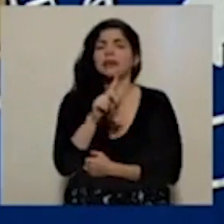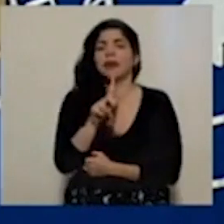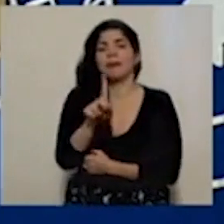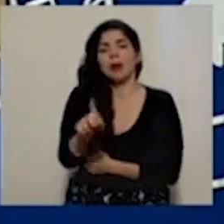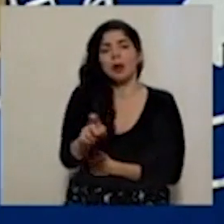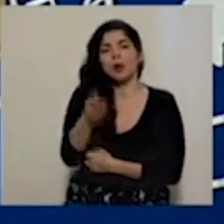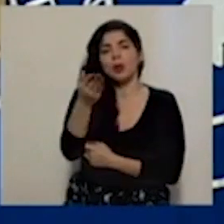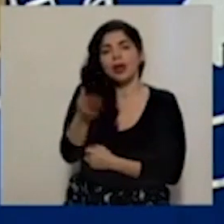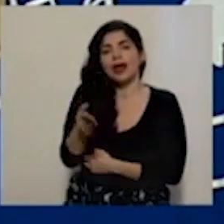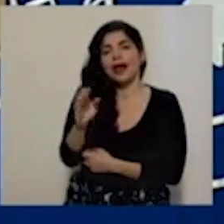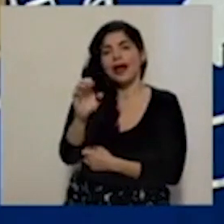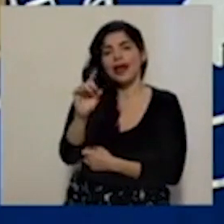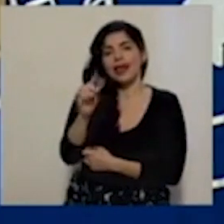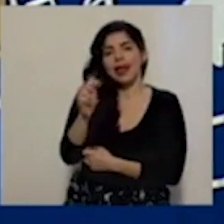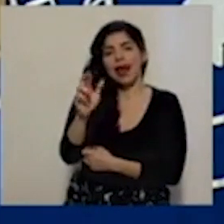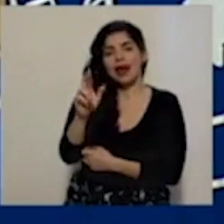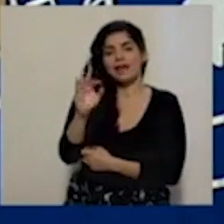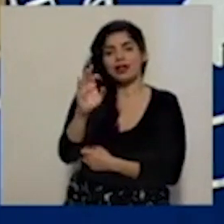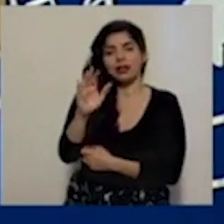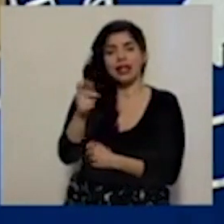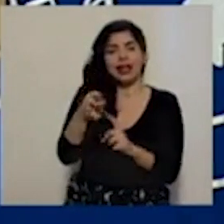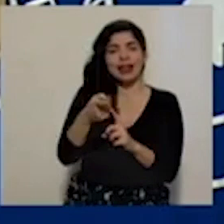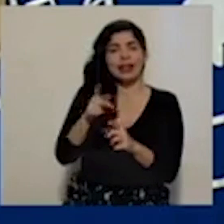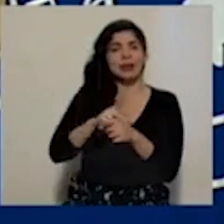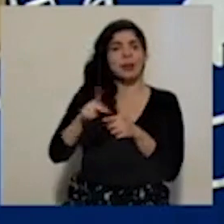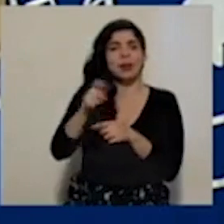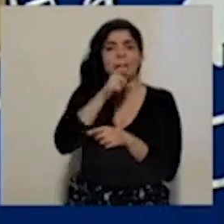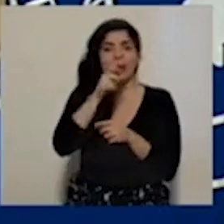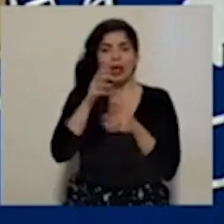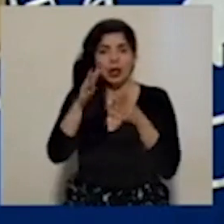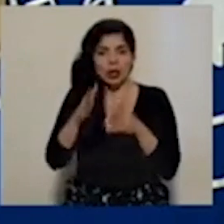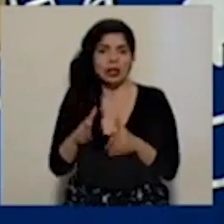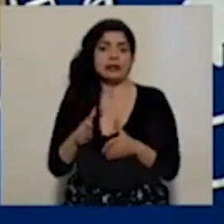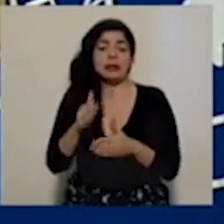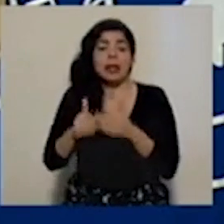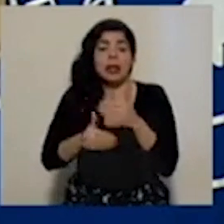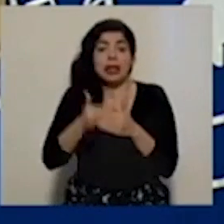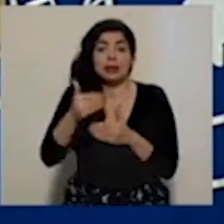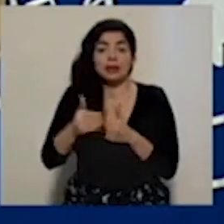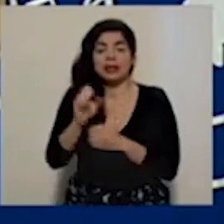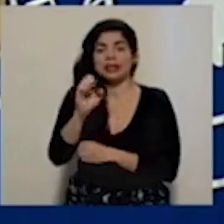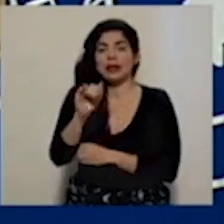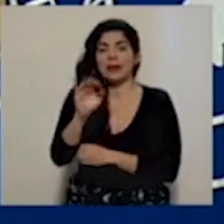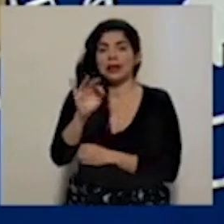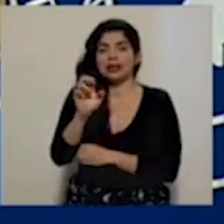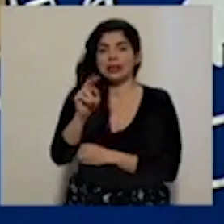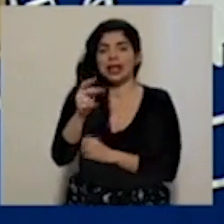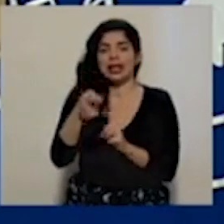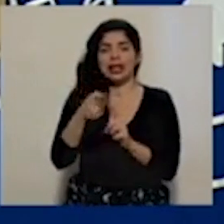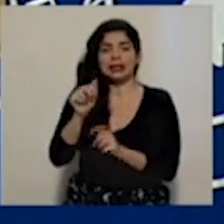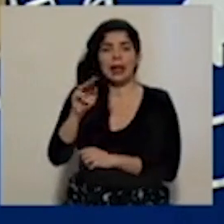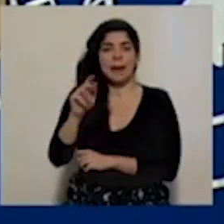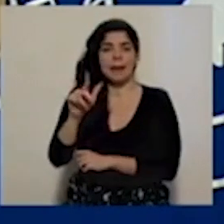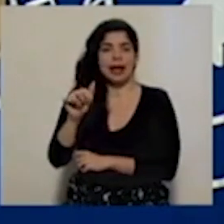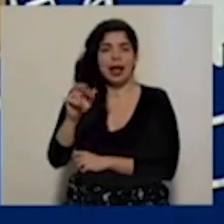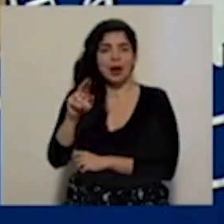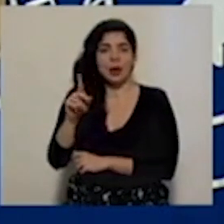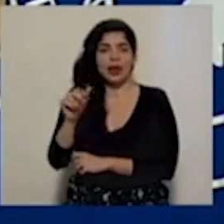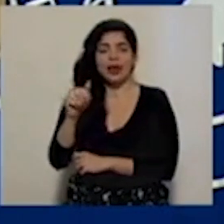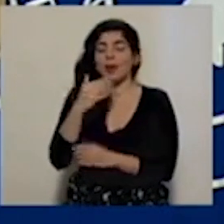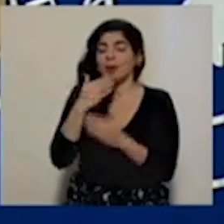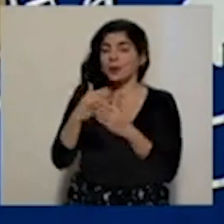consulta de don Edgar Fonseca de Puro Periodismo y de inmediato la de Sebastián Rodríguez de AmeliaRueda.com. Muy buenas tardes.